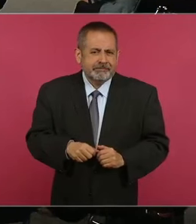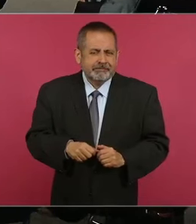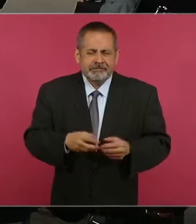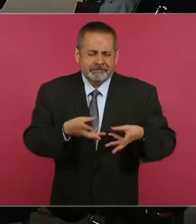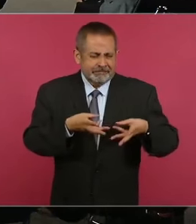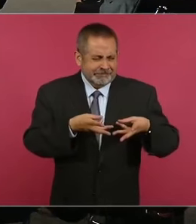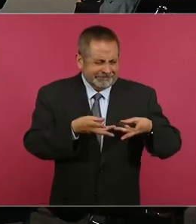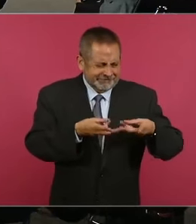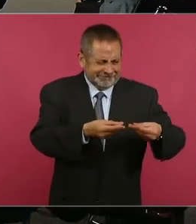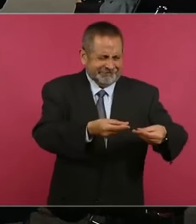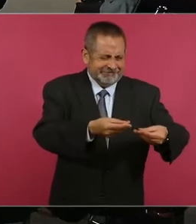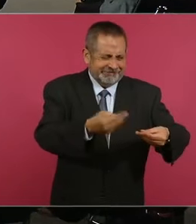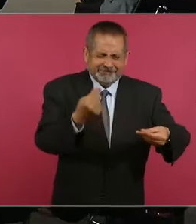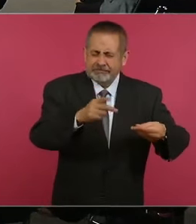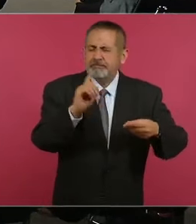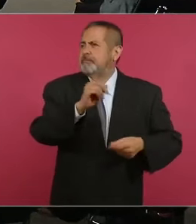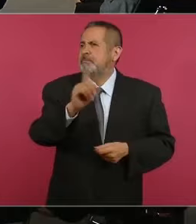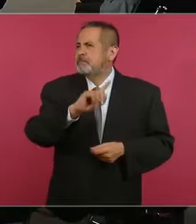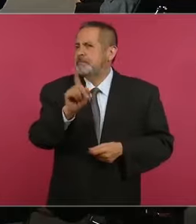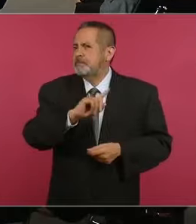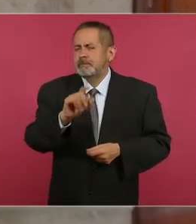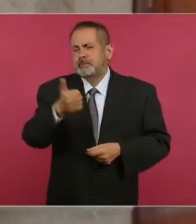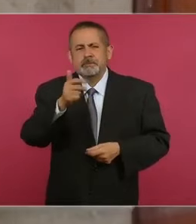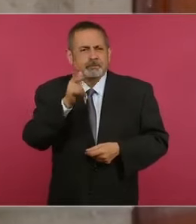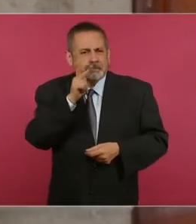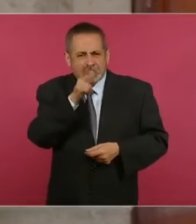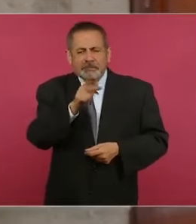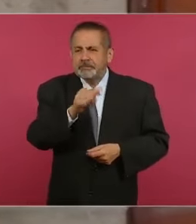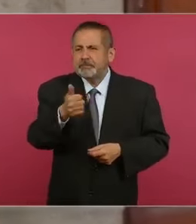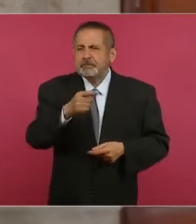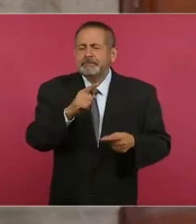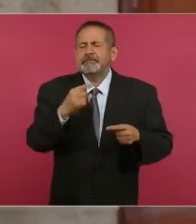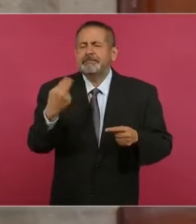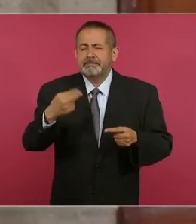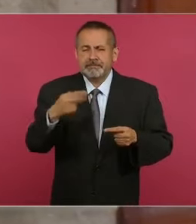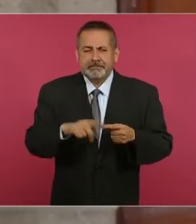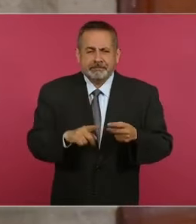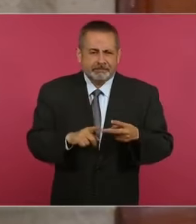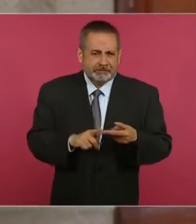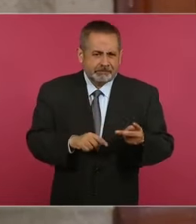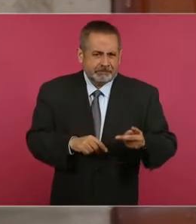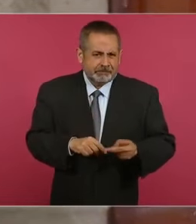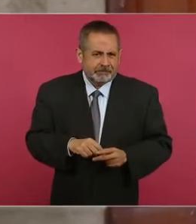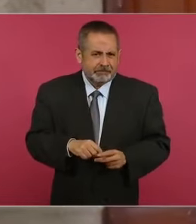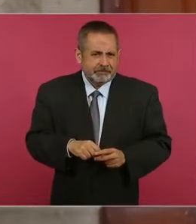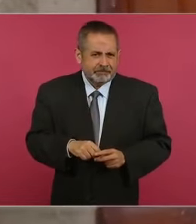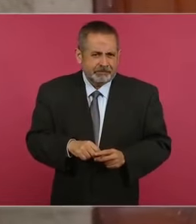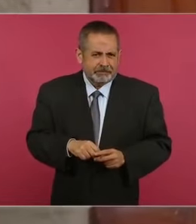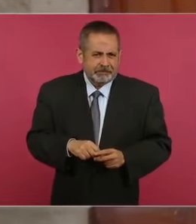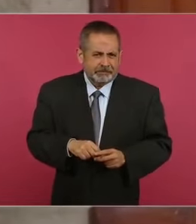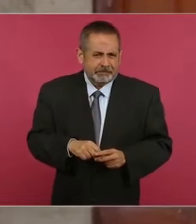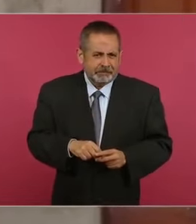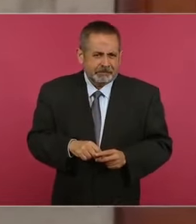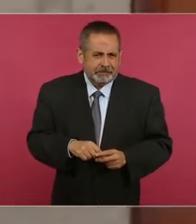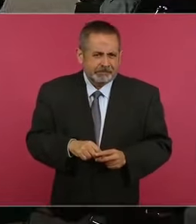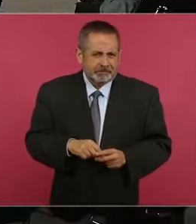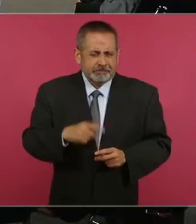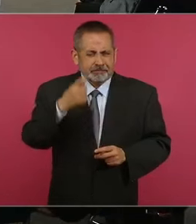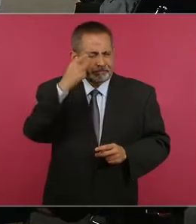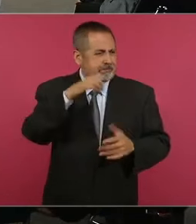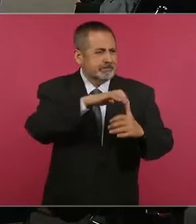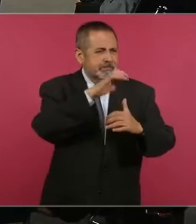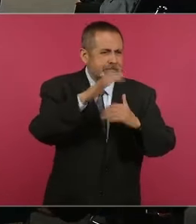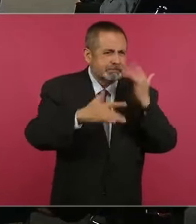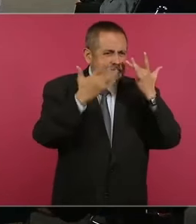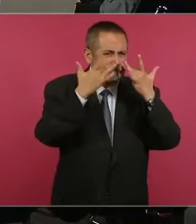¿Gastos? No, no, no, no, hay otra. ¿En el riesgo? ¿En el riesgo? En la separación. ¿En